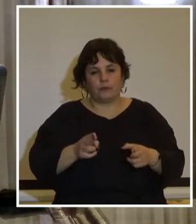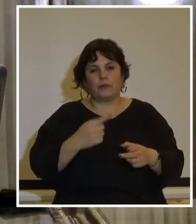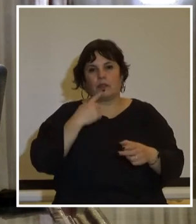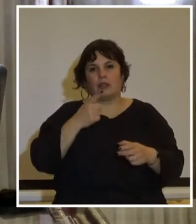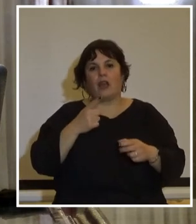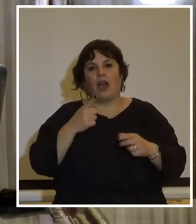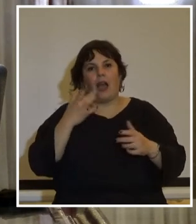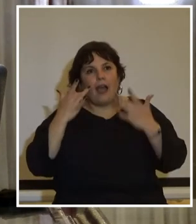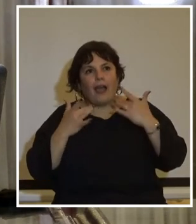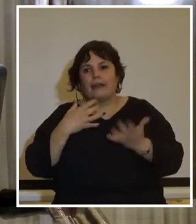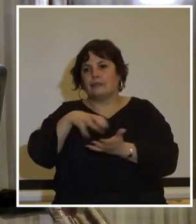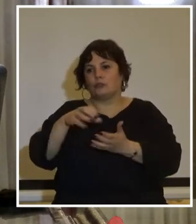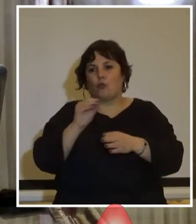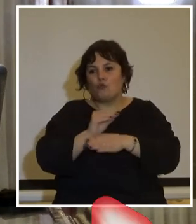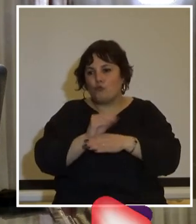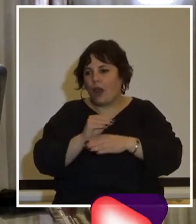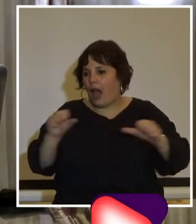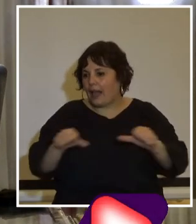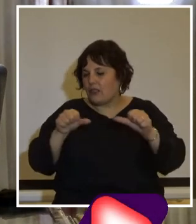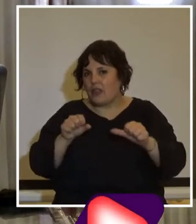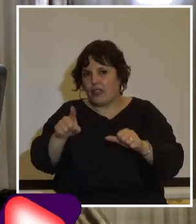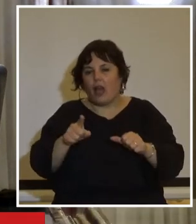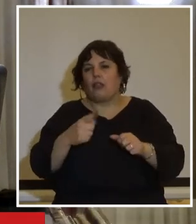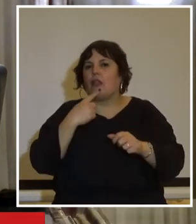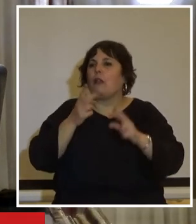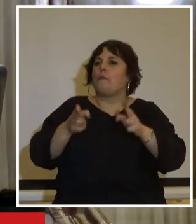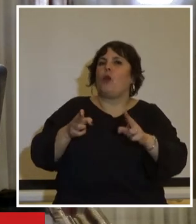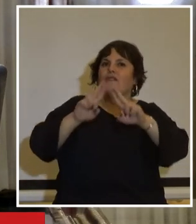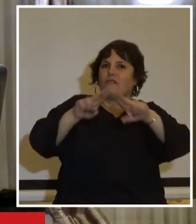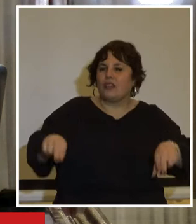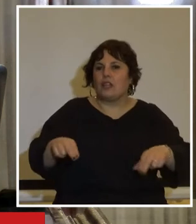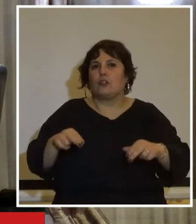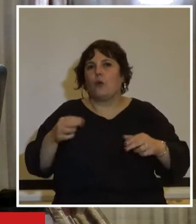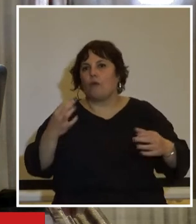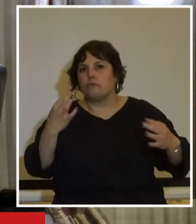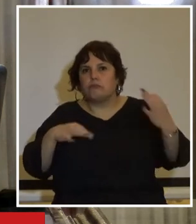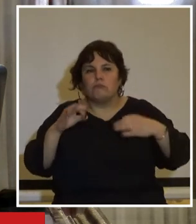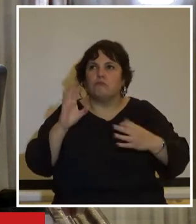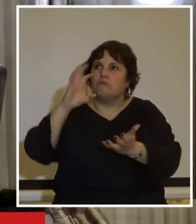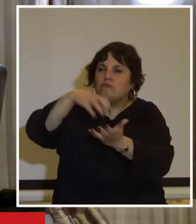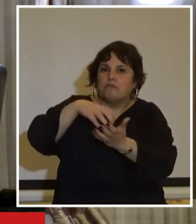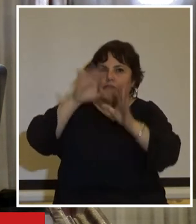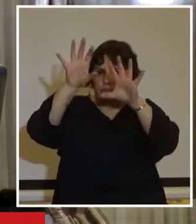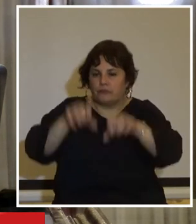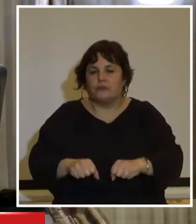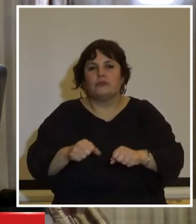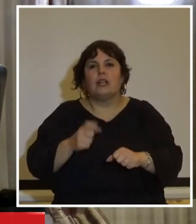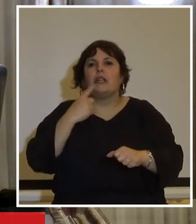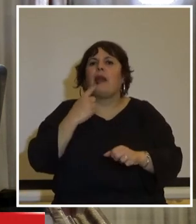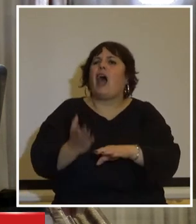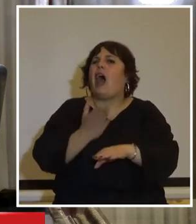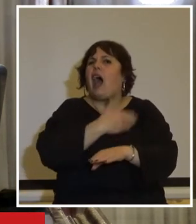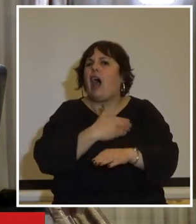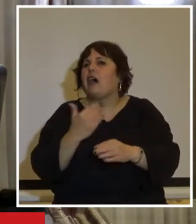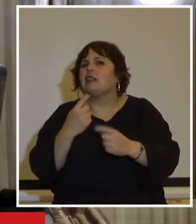artistas y centros culturales desarrollar sus actividades censurando las actuaciones y clausurando locales se implantó la censura previa de